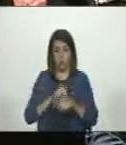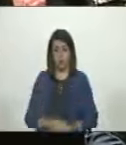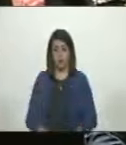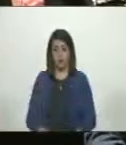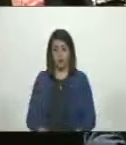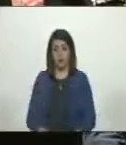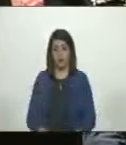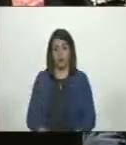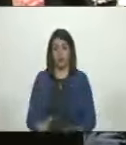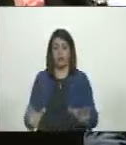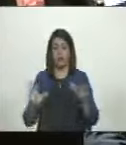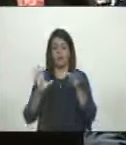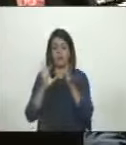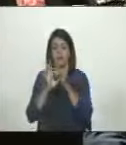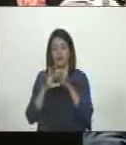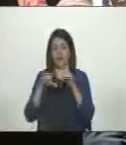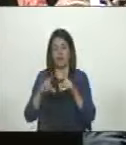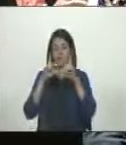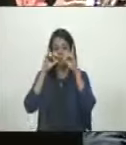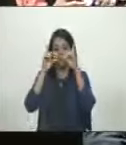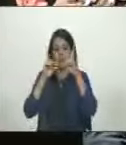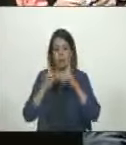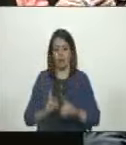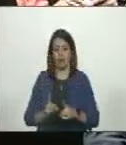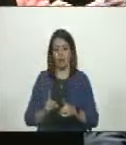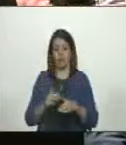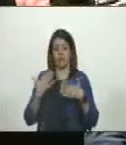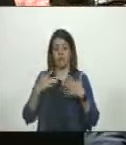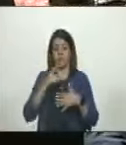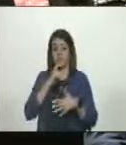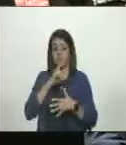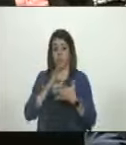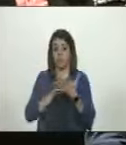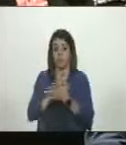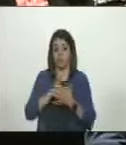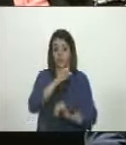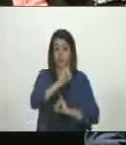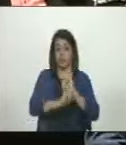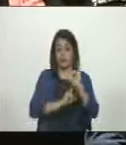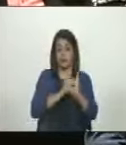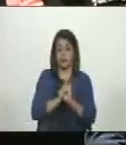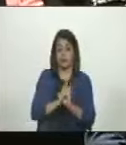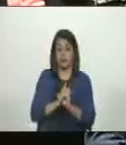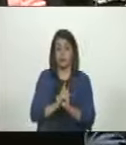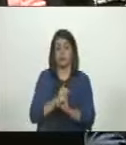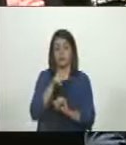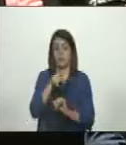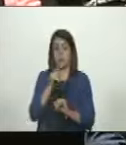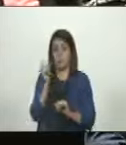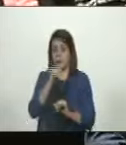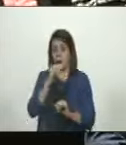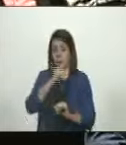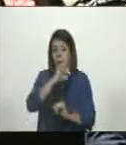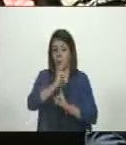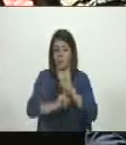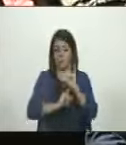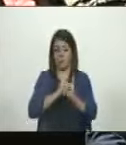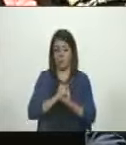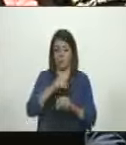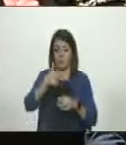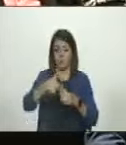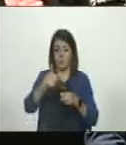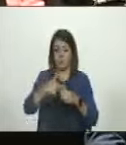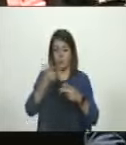asociados y determinados por la coyuntura económica internacional sobre todo el mercado internacional de los hidrocarburos